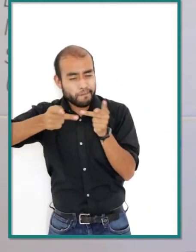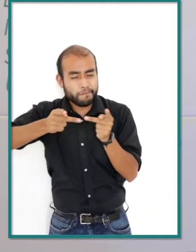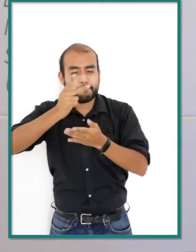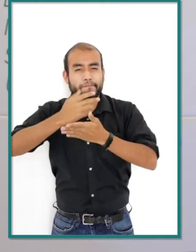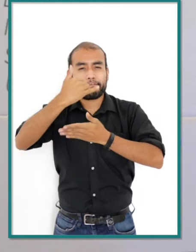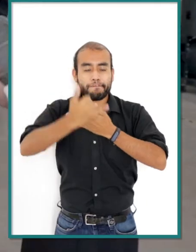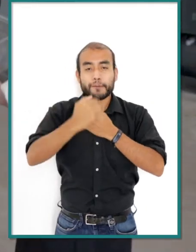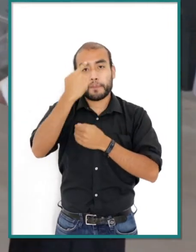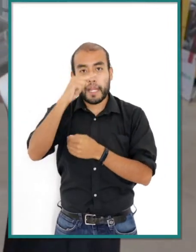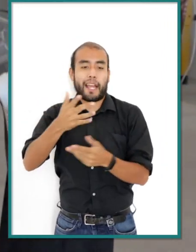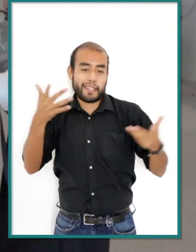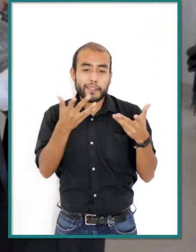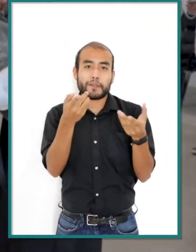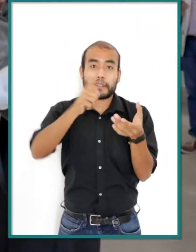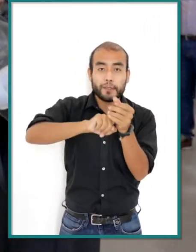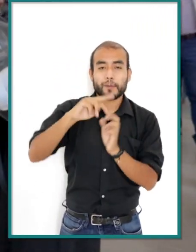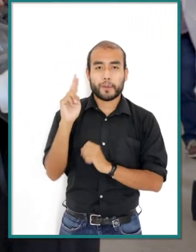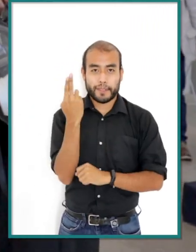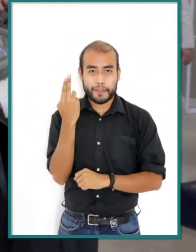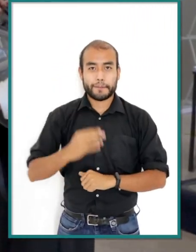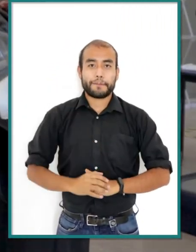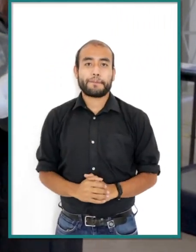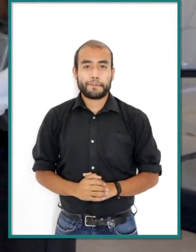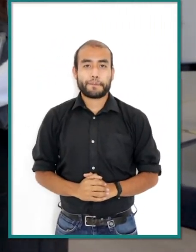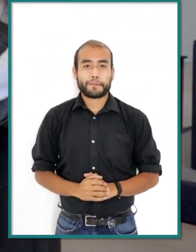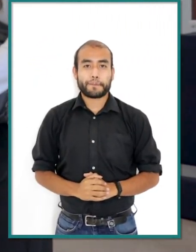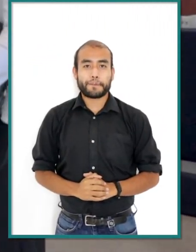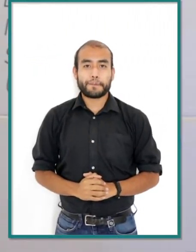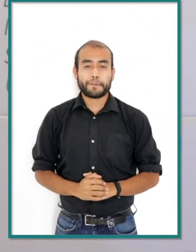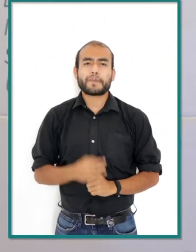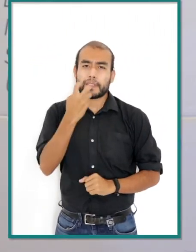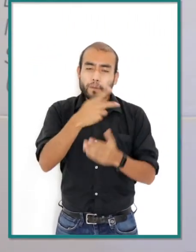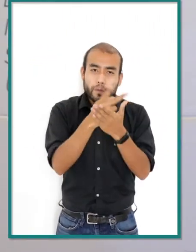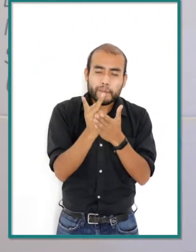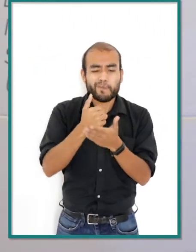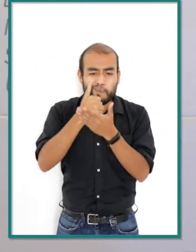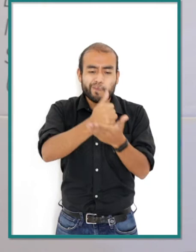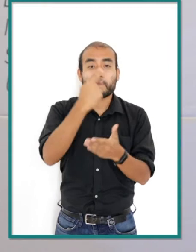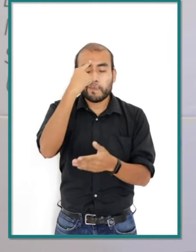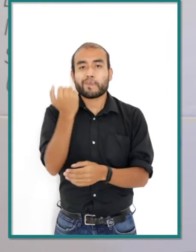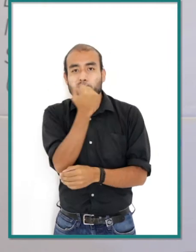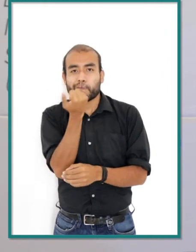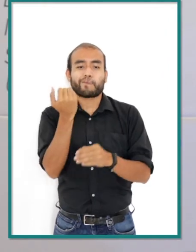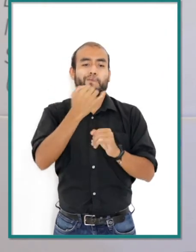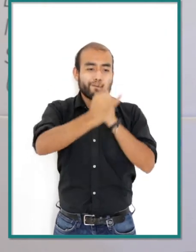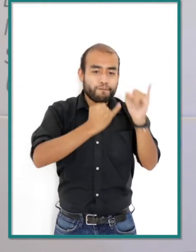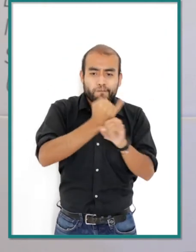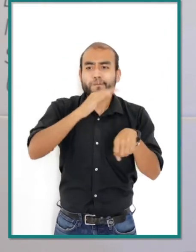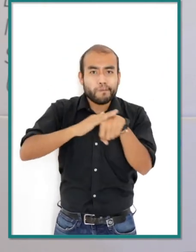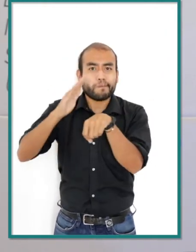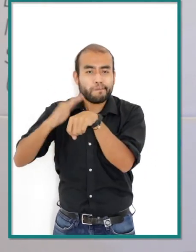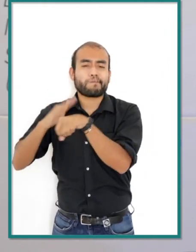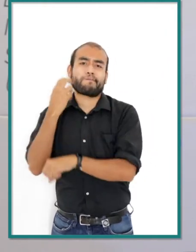gestión de proyectos para después aplicarlas a dichas instituciones. Programas como este fomentan que existan más posibilidades de